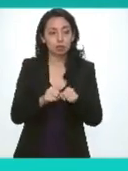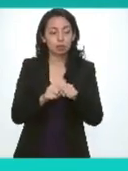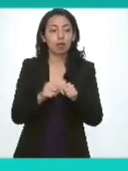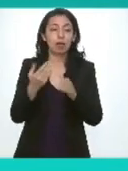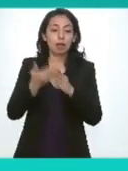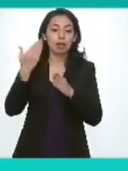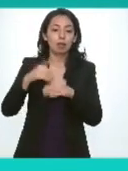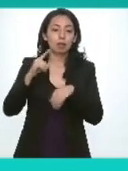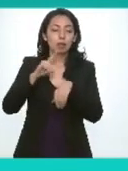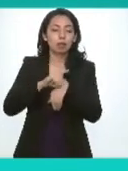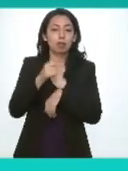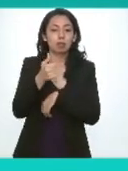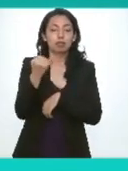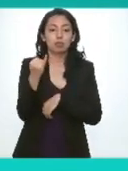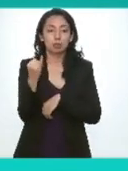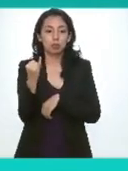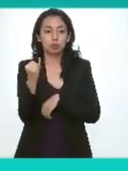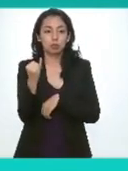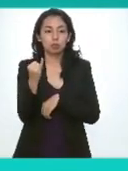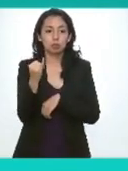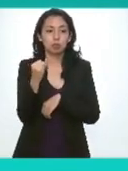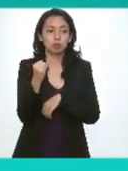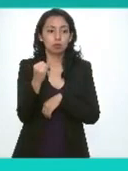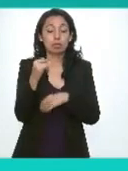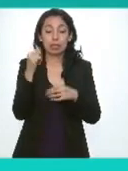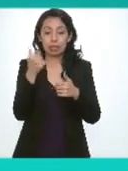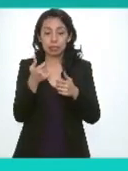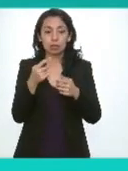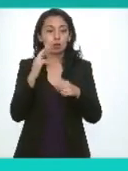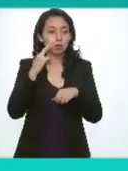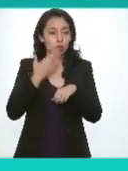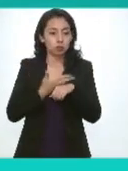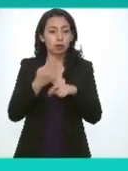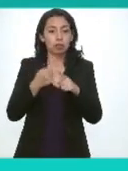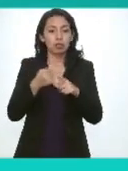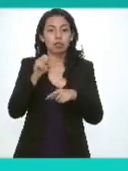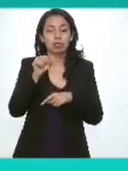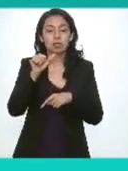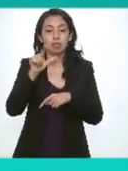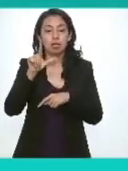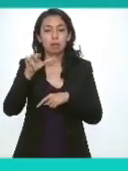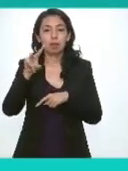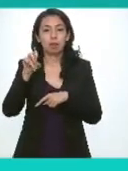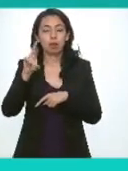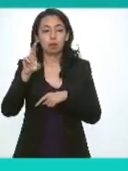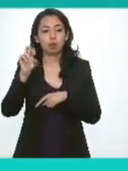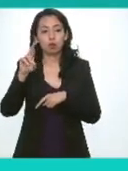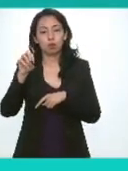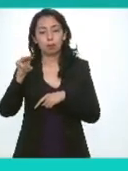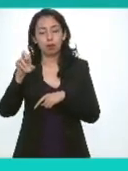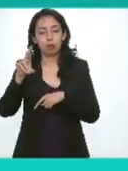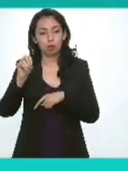celebrado el 6 de junio y este punto estará a cargo del comisionado Salvador Romero Espinosa coordinador de la comisión